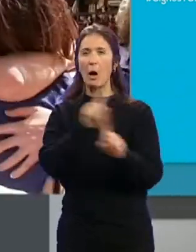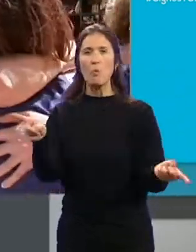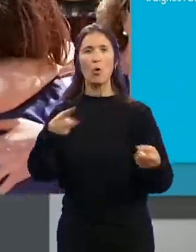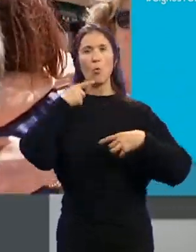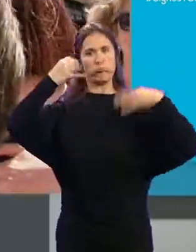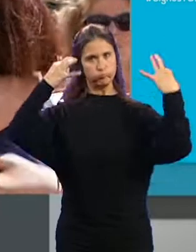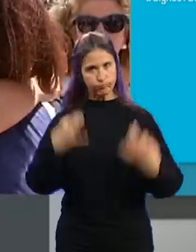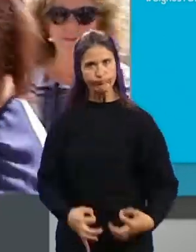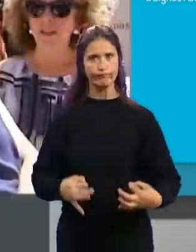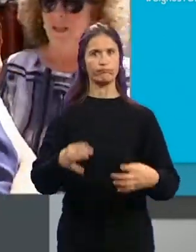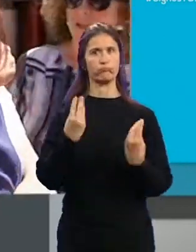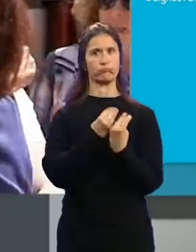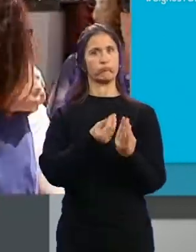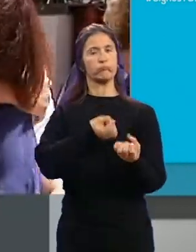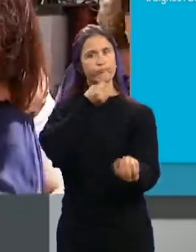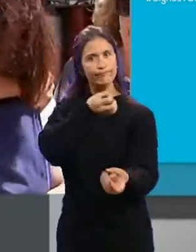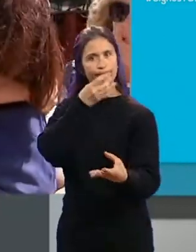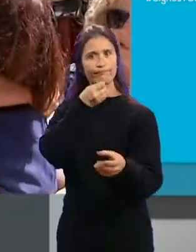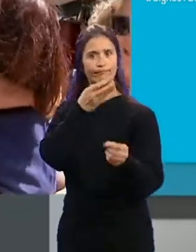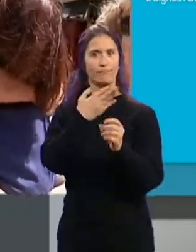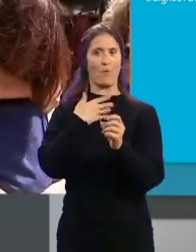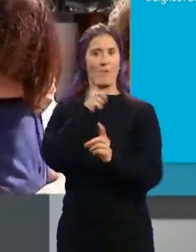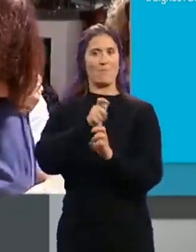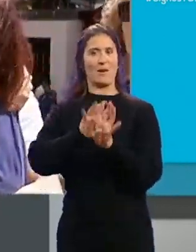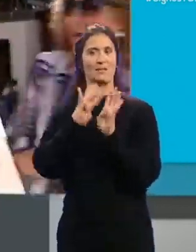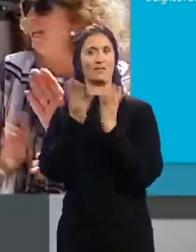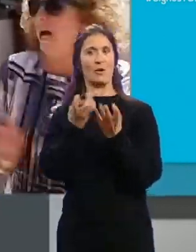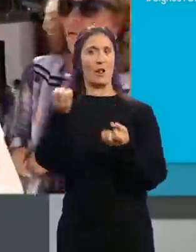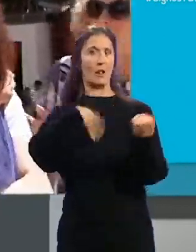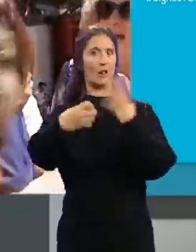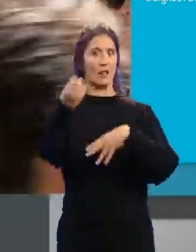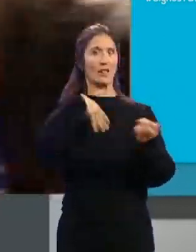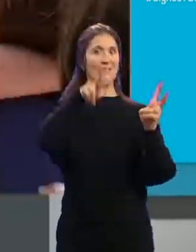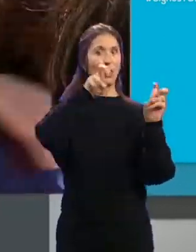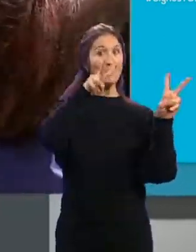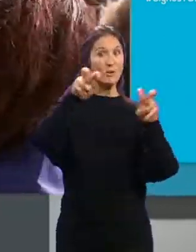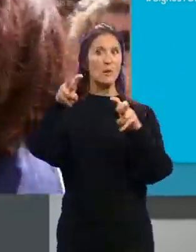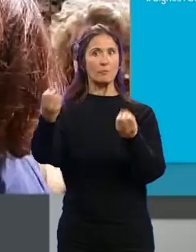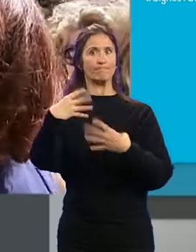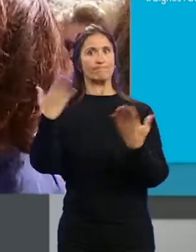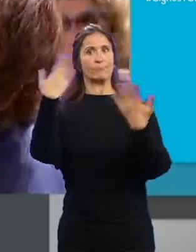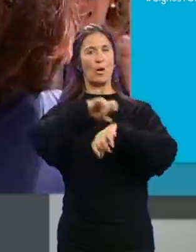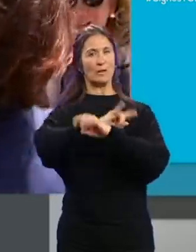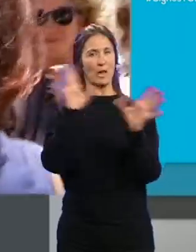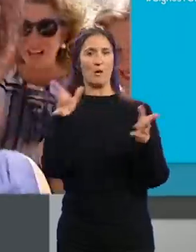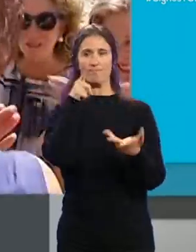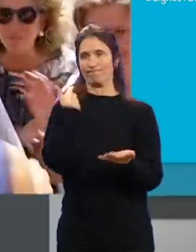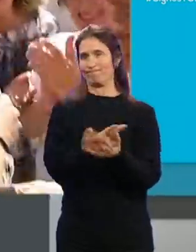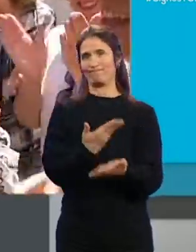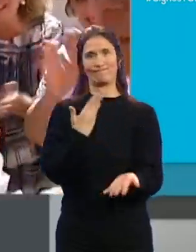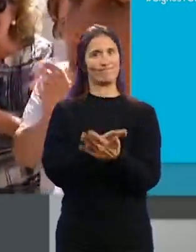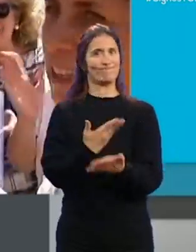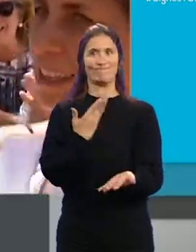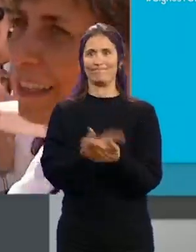significativa... ...de las declaraciones hechas por las personas... ...que fueron informadas de estos episodios. Considera así evidente que las